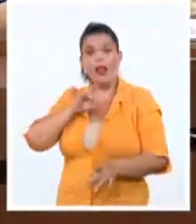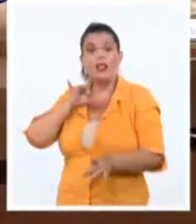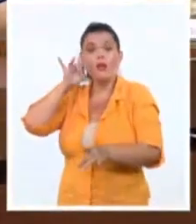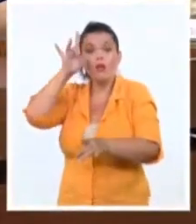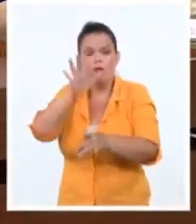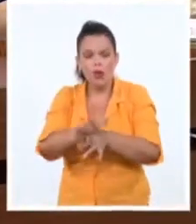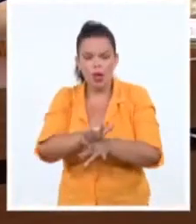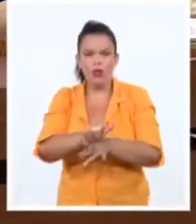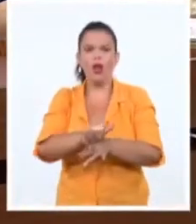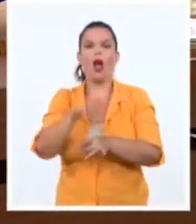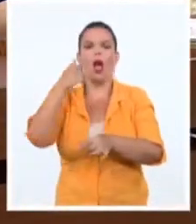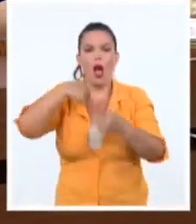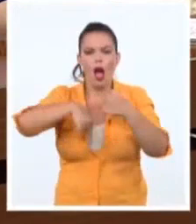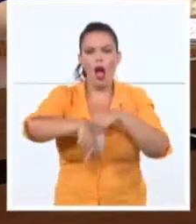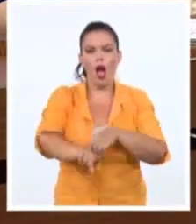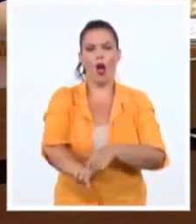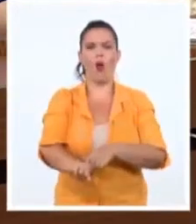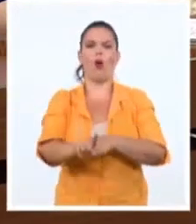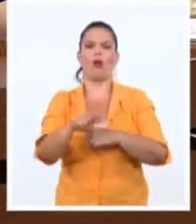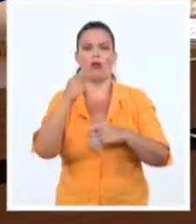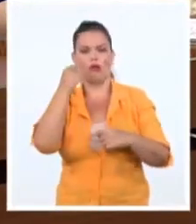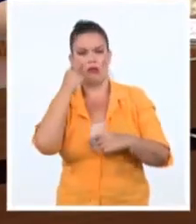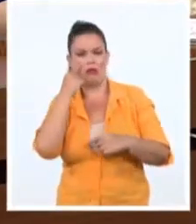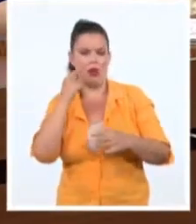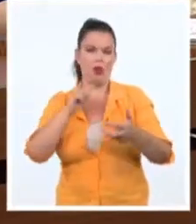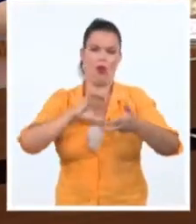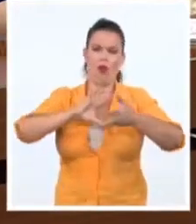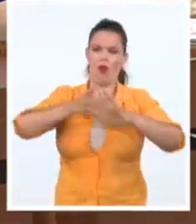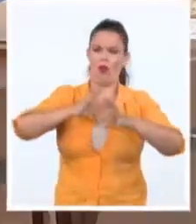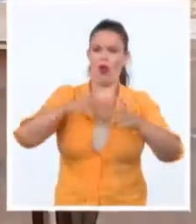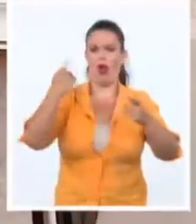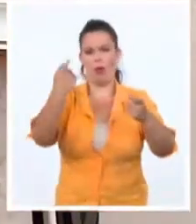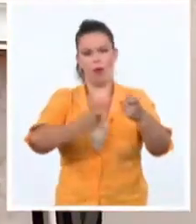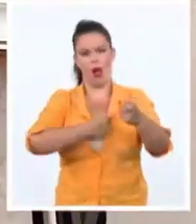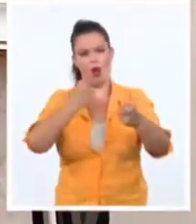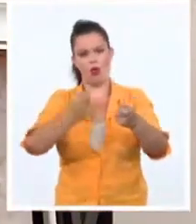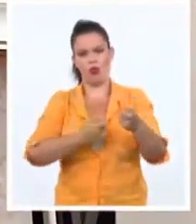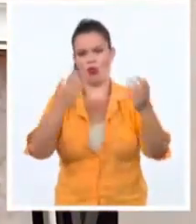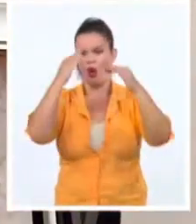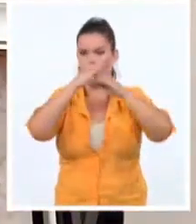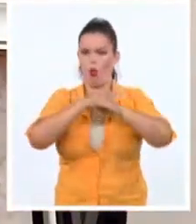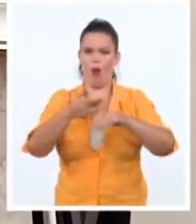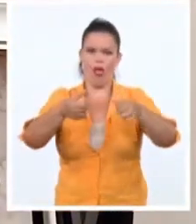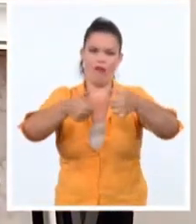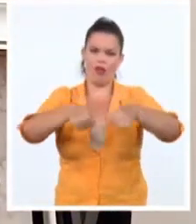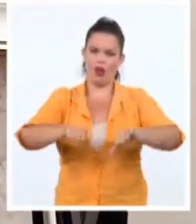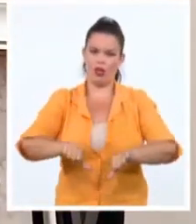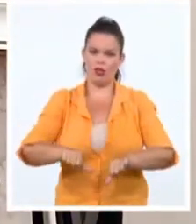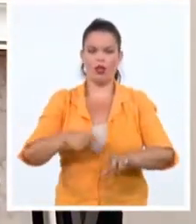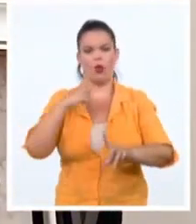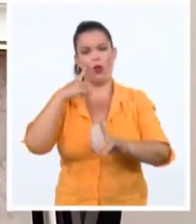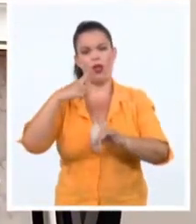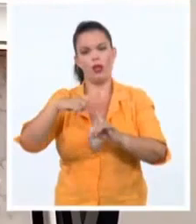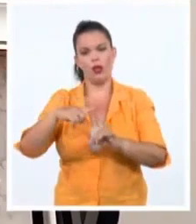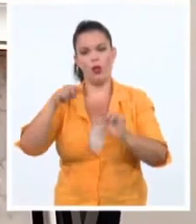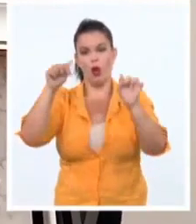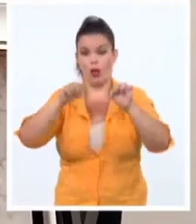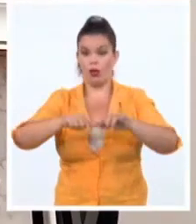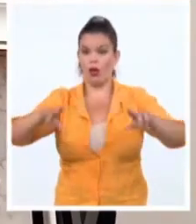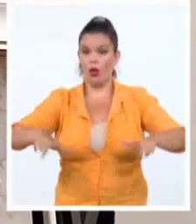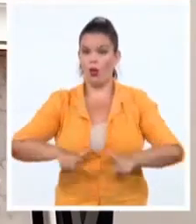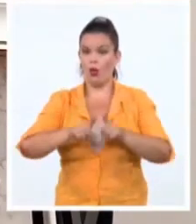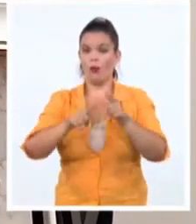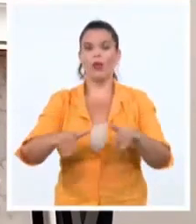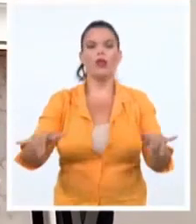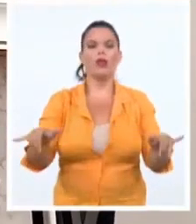llamados métodos de lucha no violenta para asesorarse, para ejecutar en Cuba